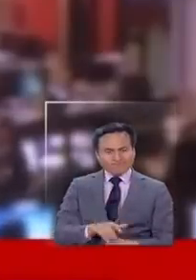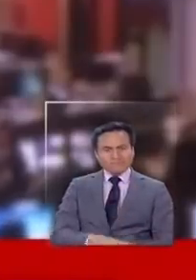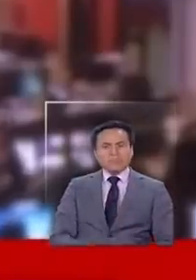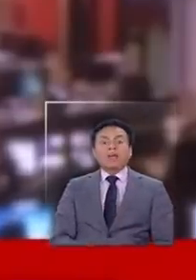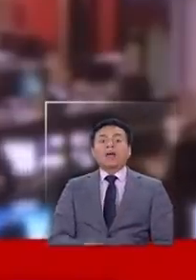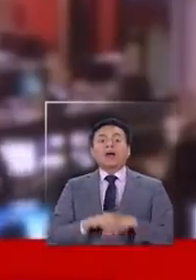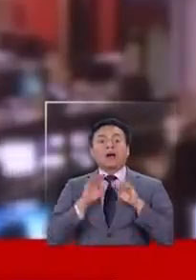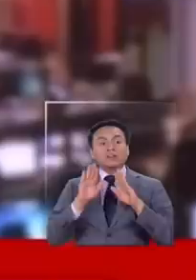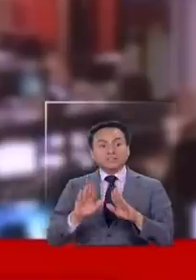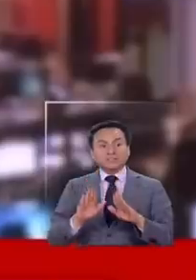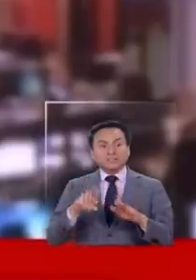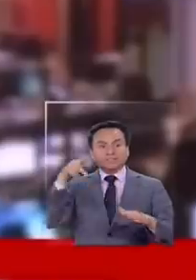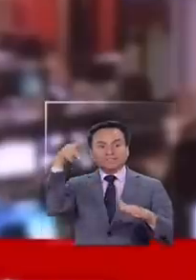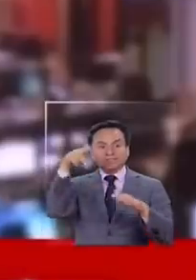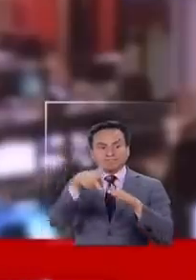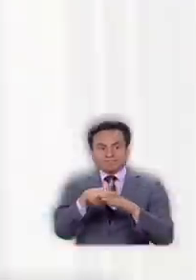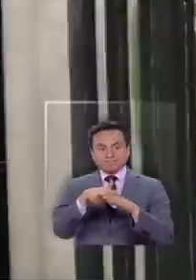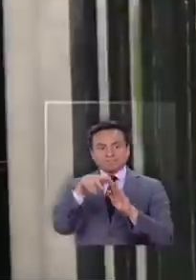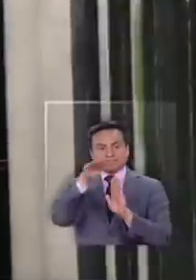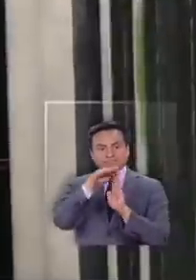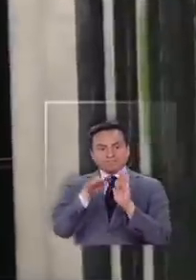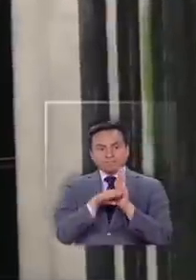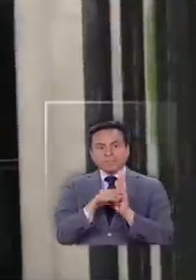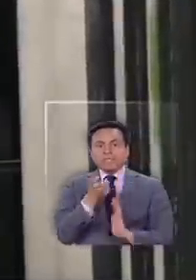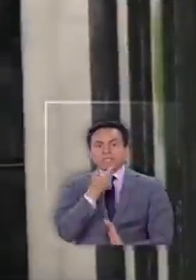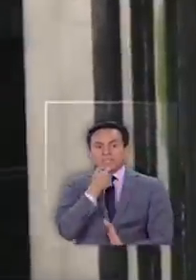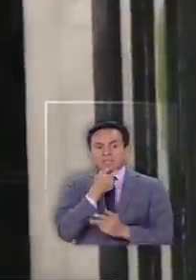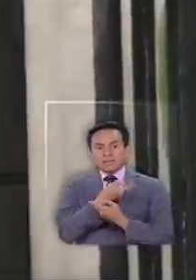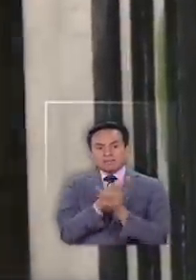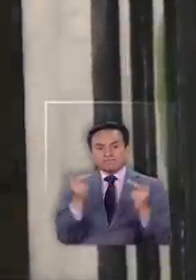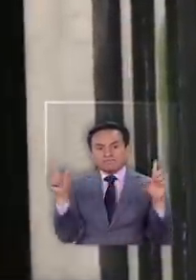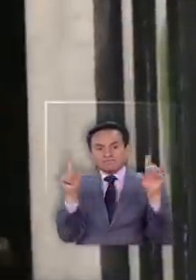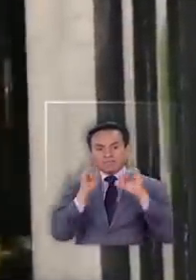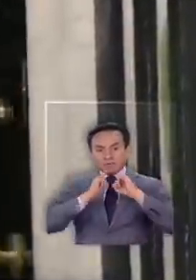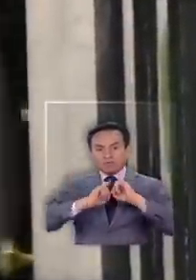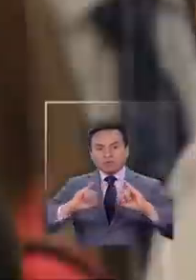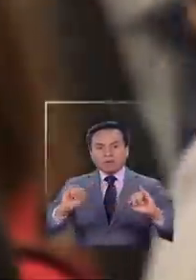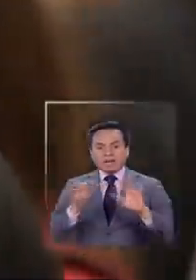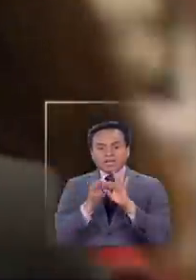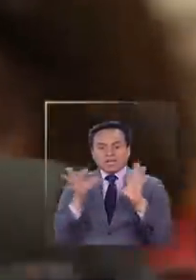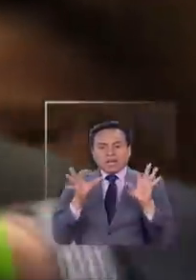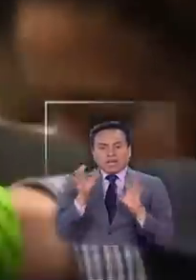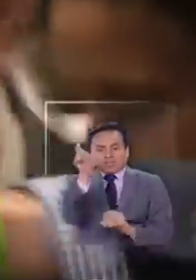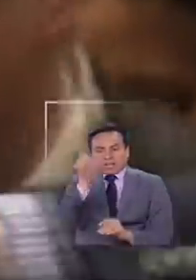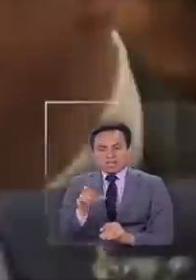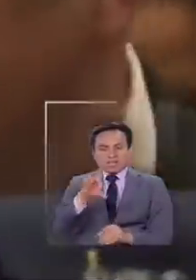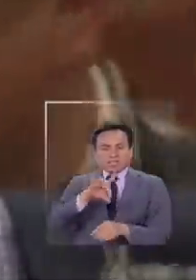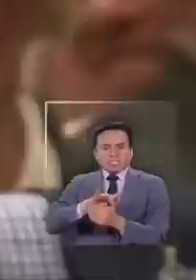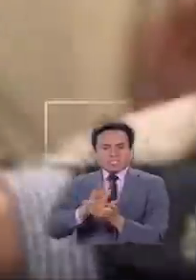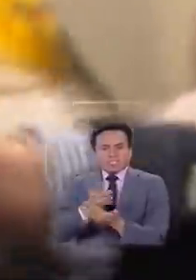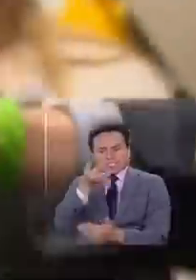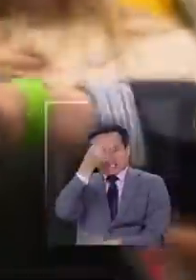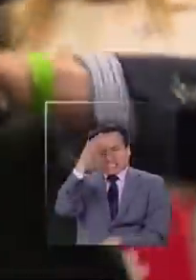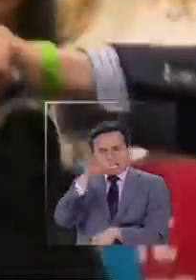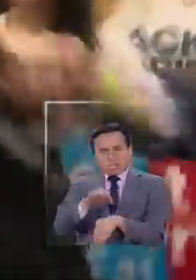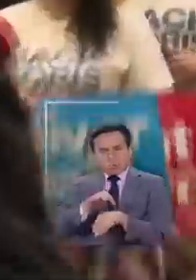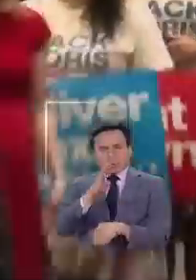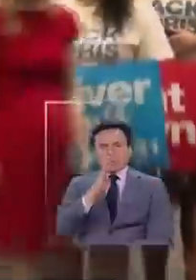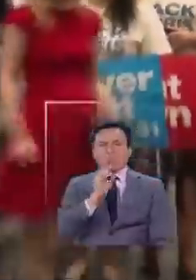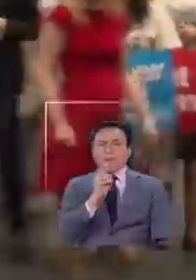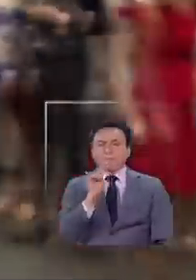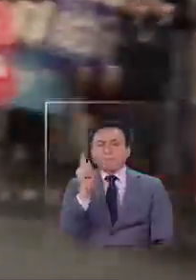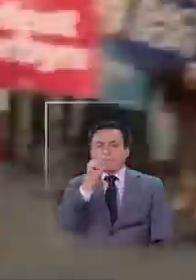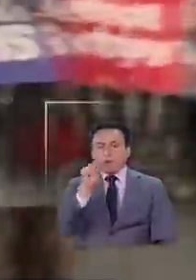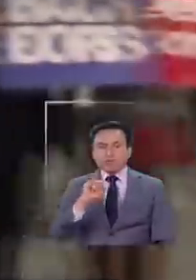Así fue interrumpida la programación en Inglaterra para informar del grave estado de salud de Boris Johnson.